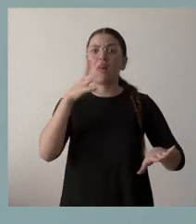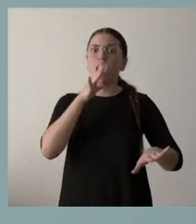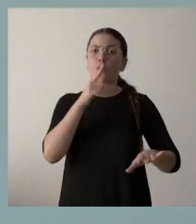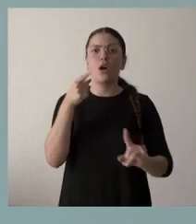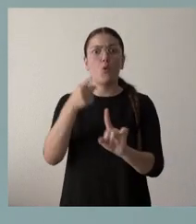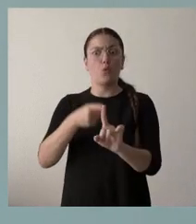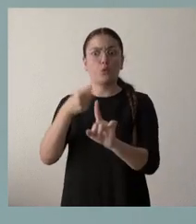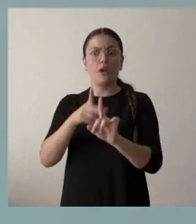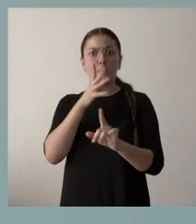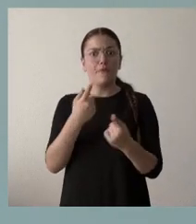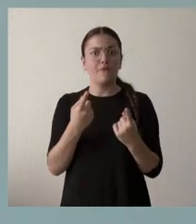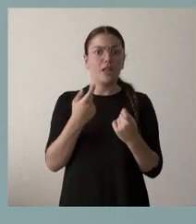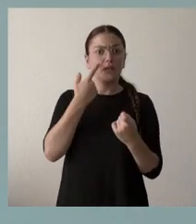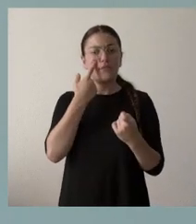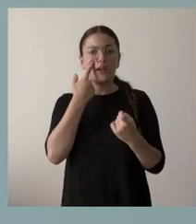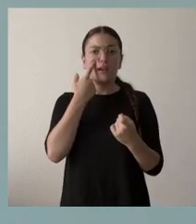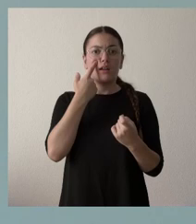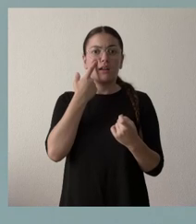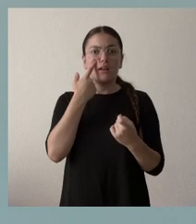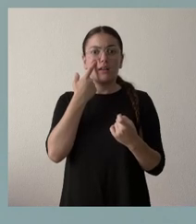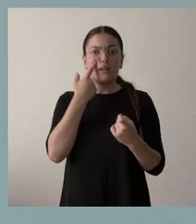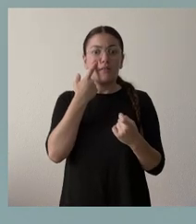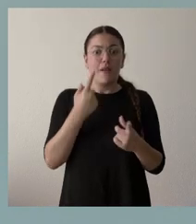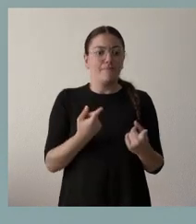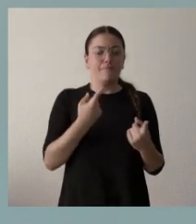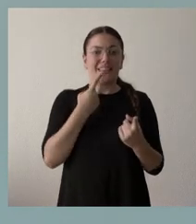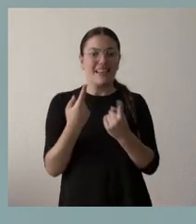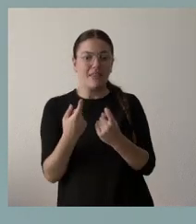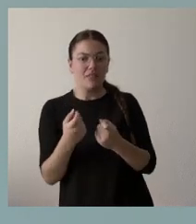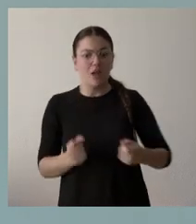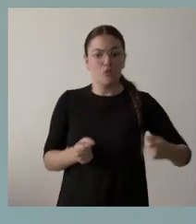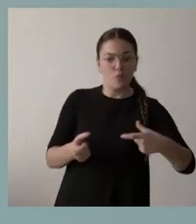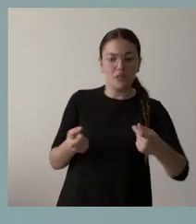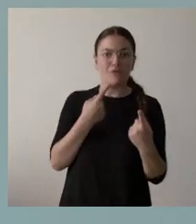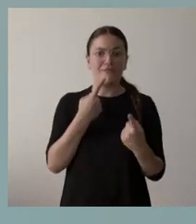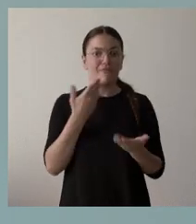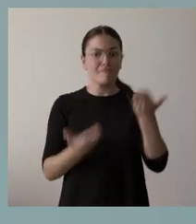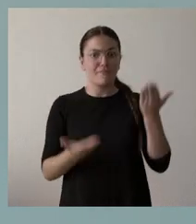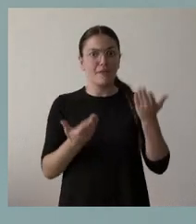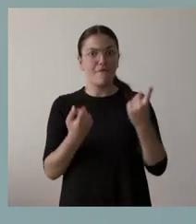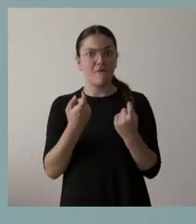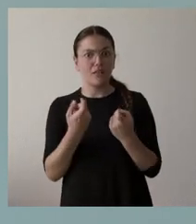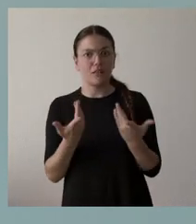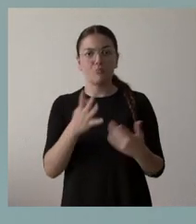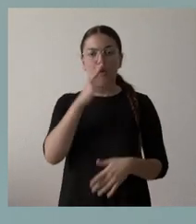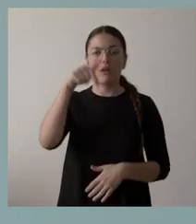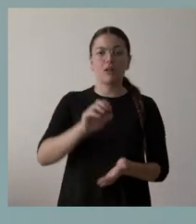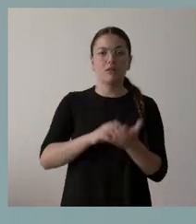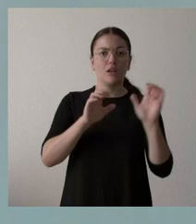brecha entre el suministro y la necesidad, particularmente de Castilla y León, que es hoy una comunidad que